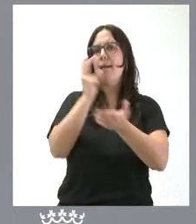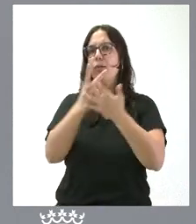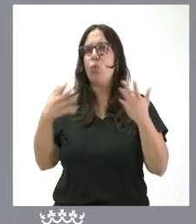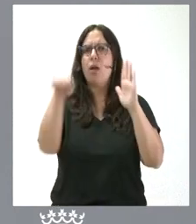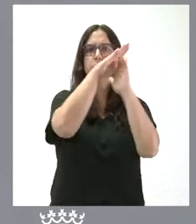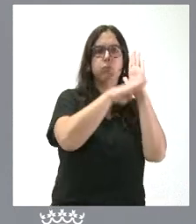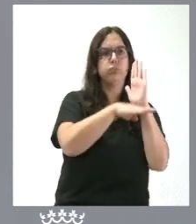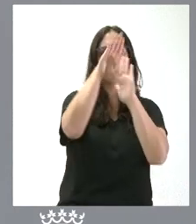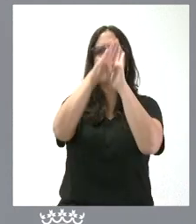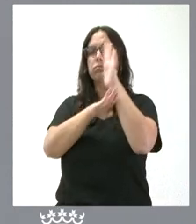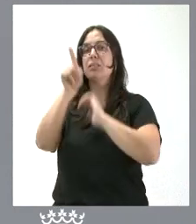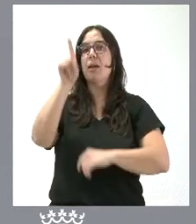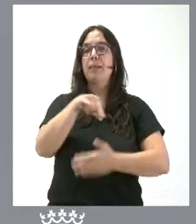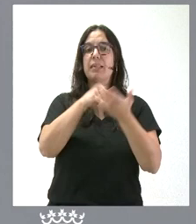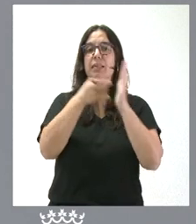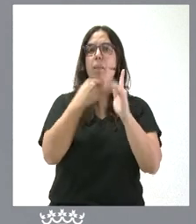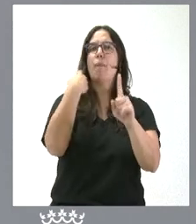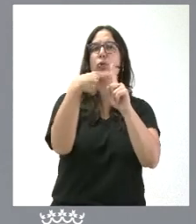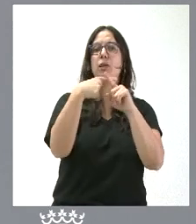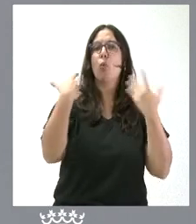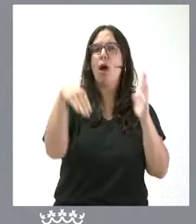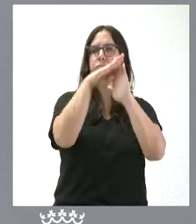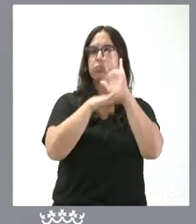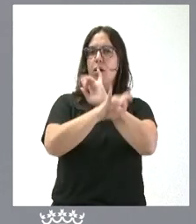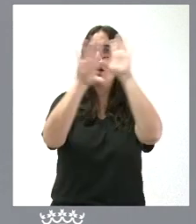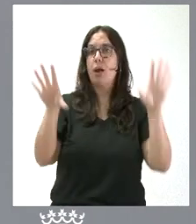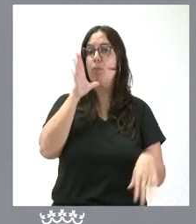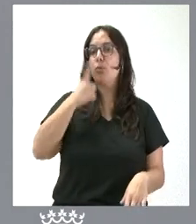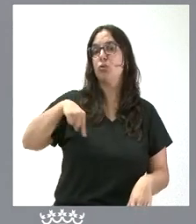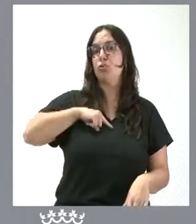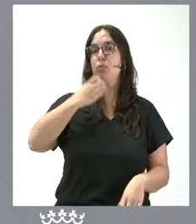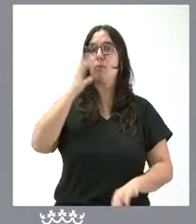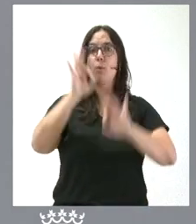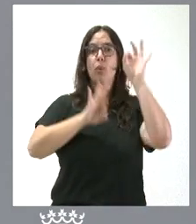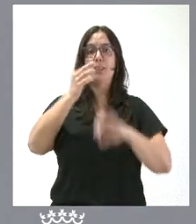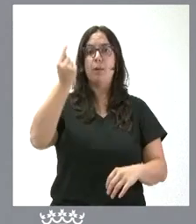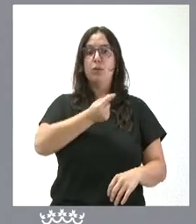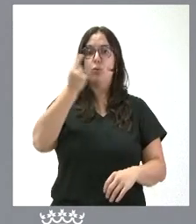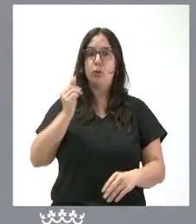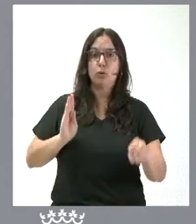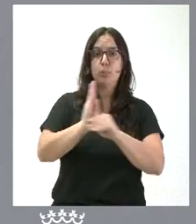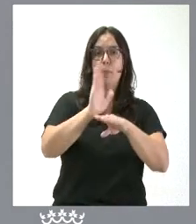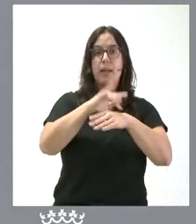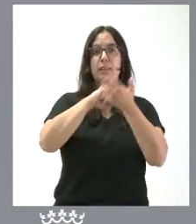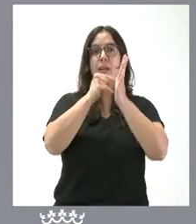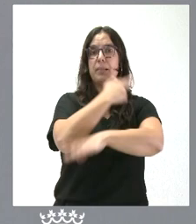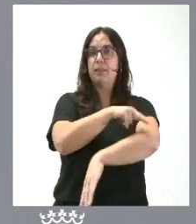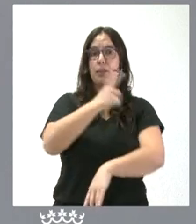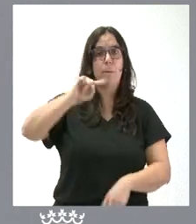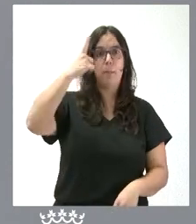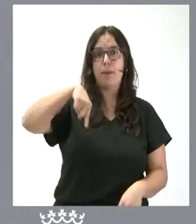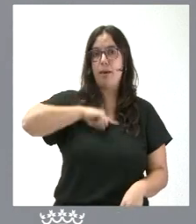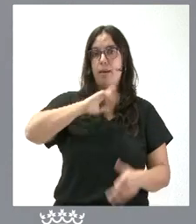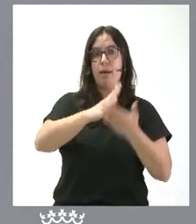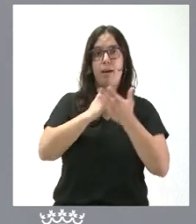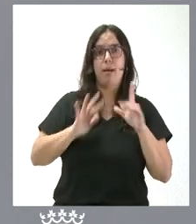también las ventajas que tiene nuestro sistema. Castellón es la primera comunidad autónoma en porcentaje de presupuesto destinado al sistema sanitario. Esto es un